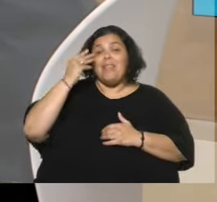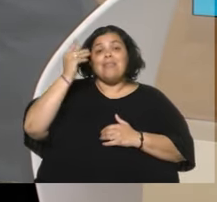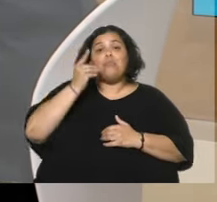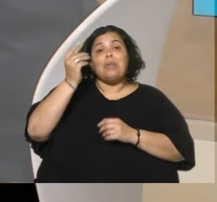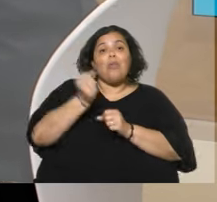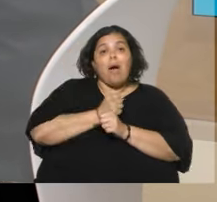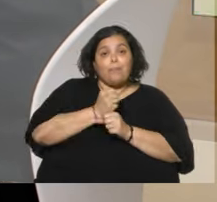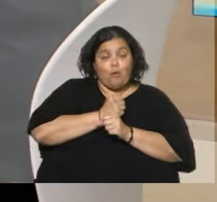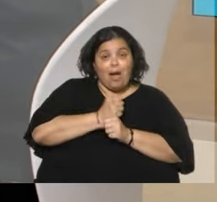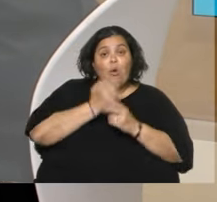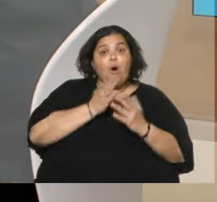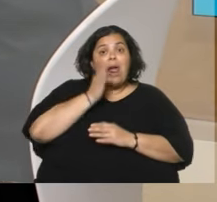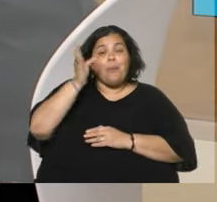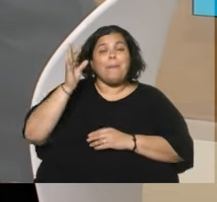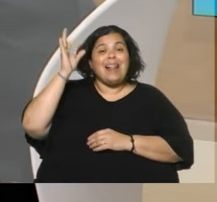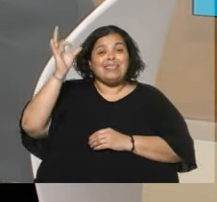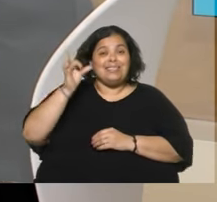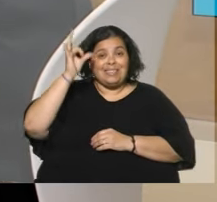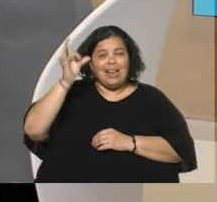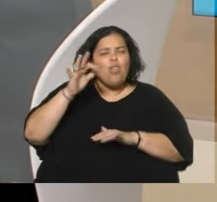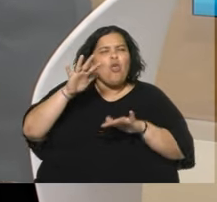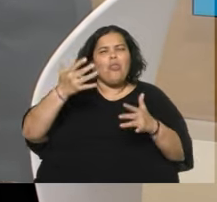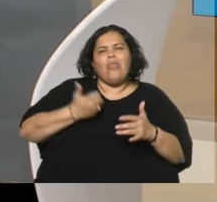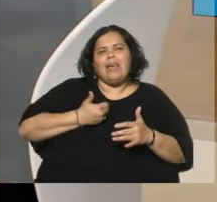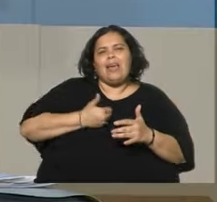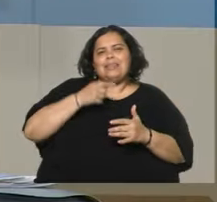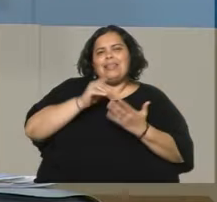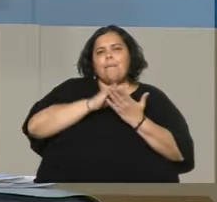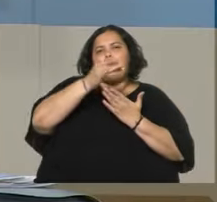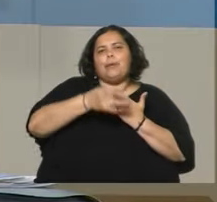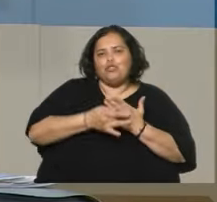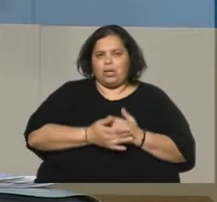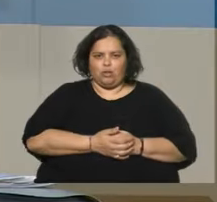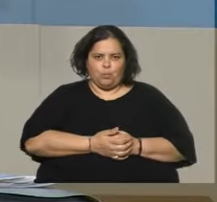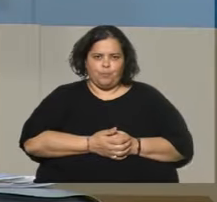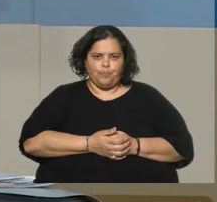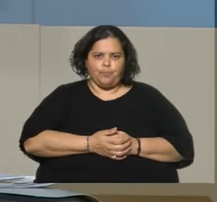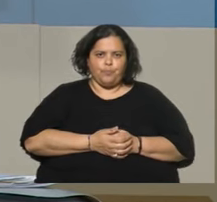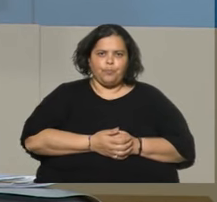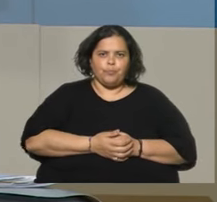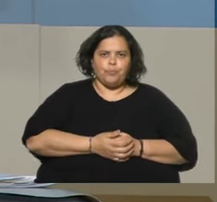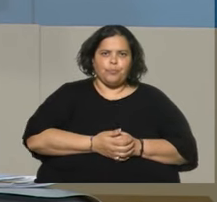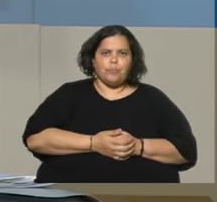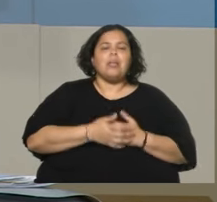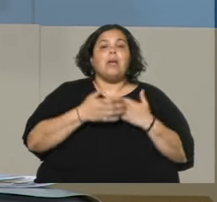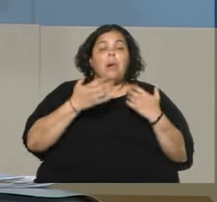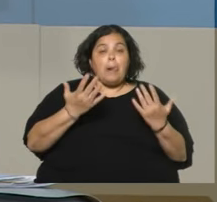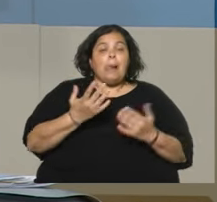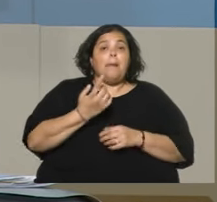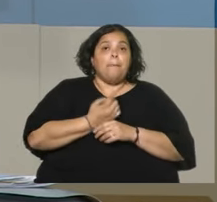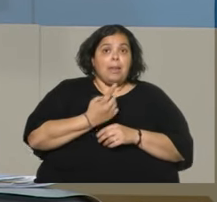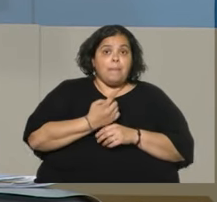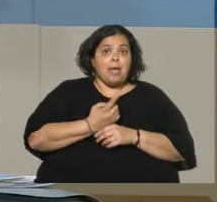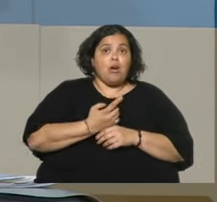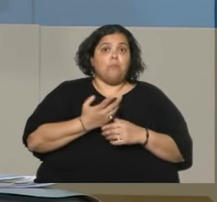al Senado. ¿De qué se trata este proyecto, en particular lo macro, digamos? Bueno, lo macro es primero como integrante del sistema político